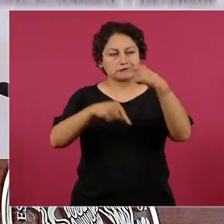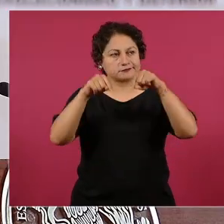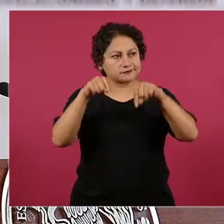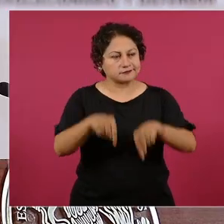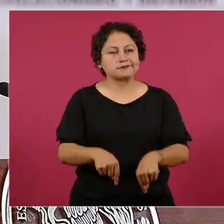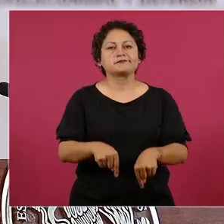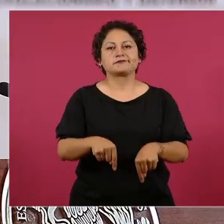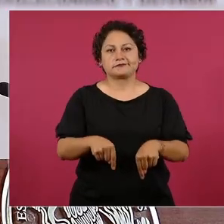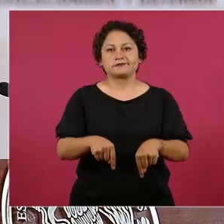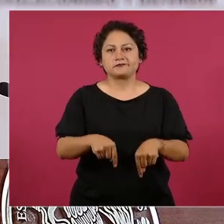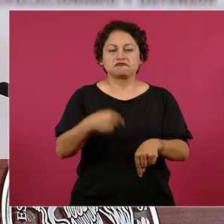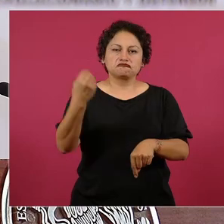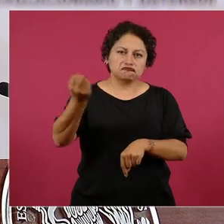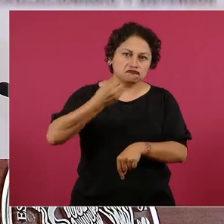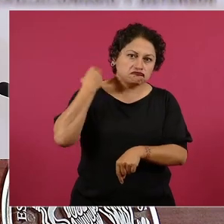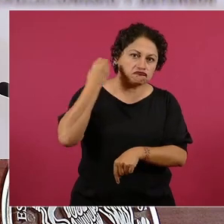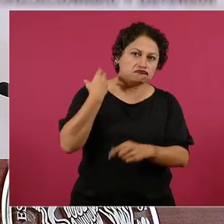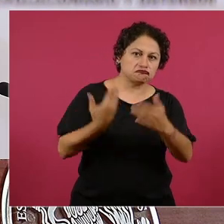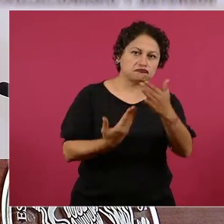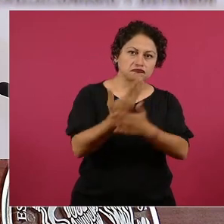esta mañanera